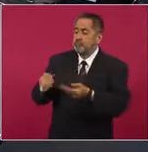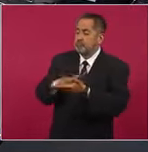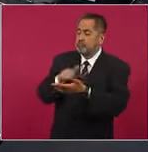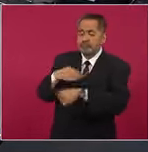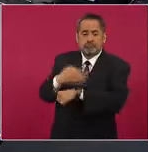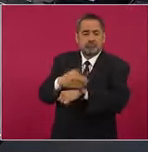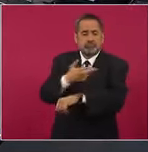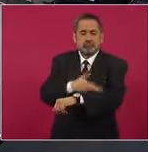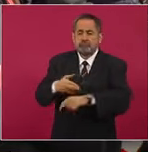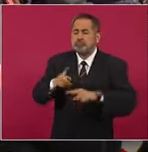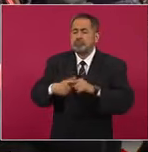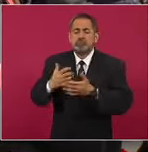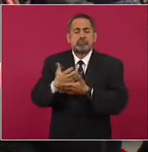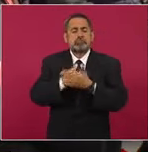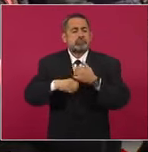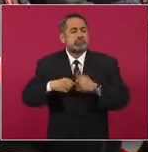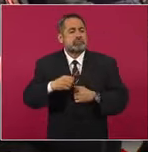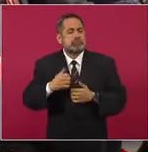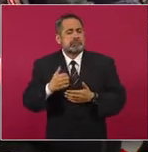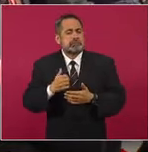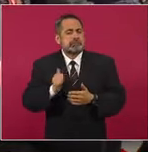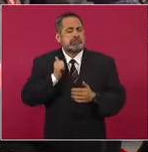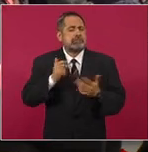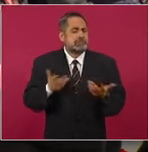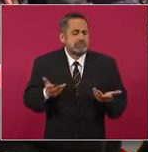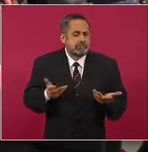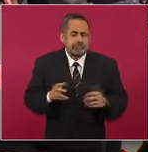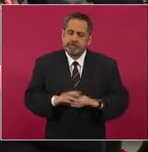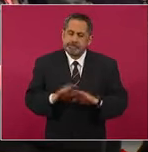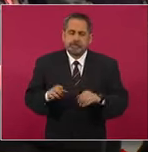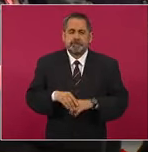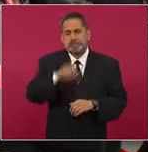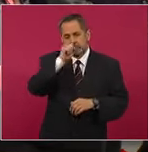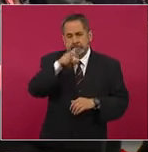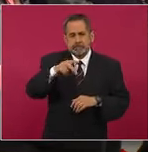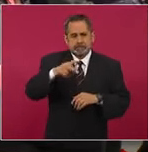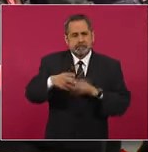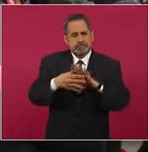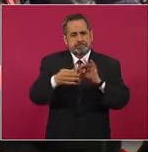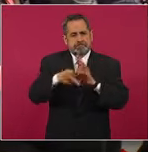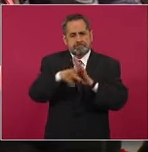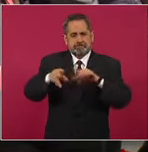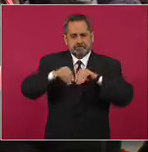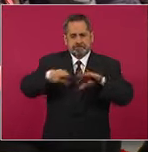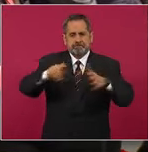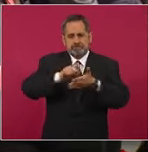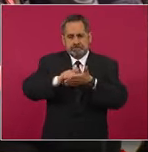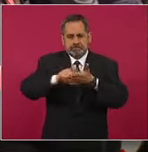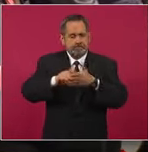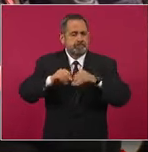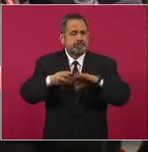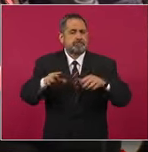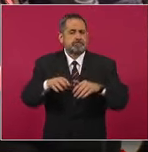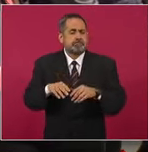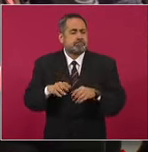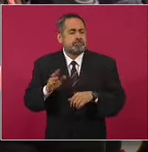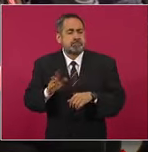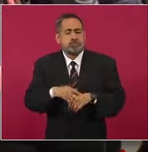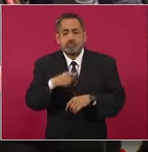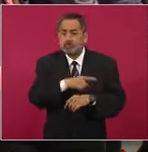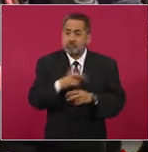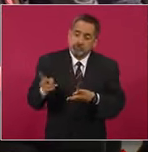¿Quiénes son los ganones? Nos gustaría saber. Y también publicamos un reportaje que tiene que ver con un desfalco